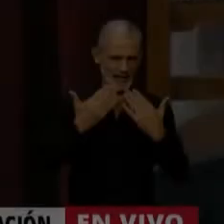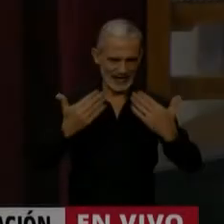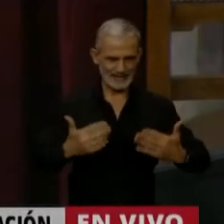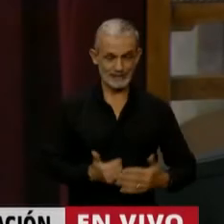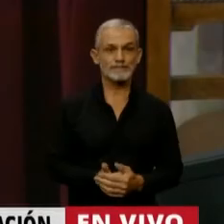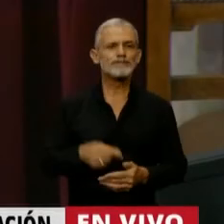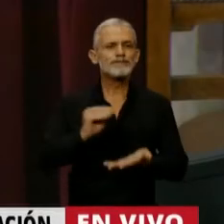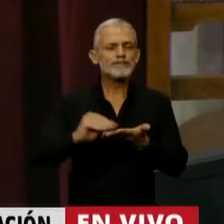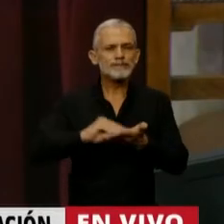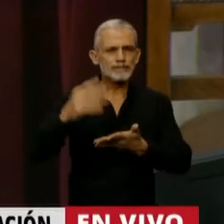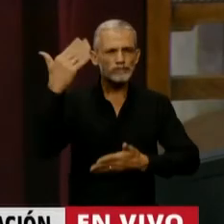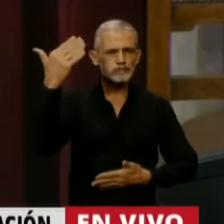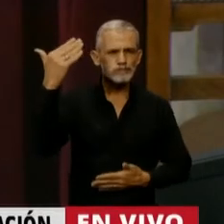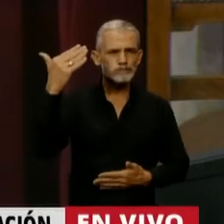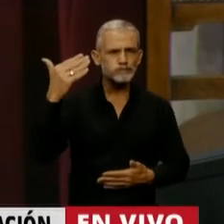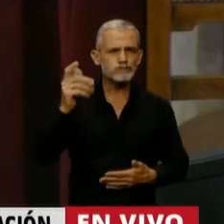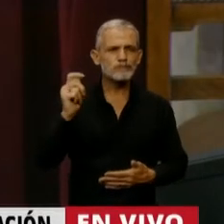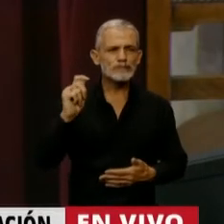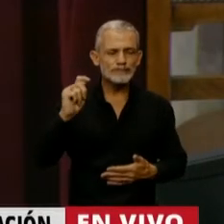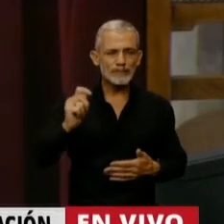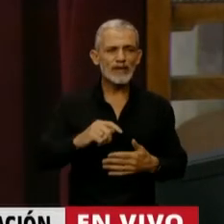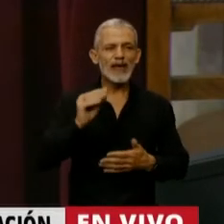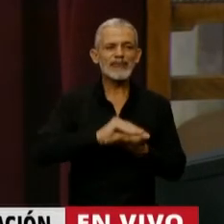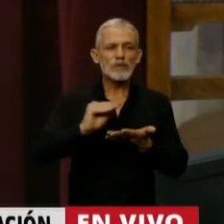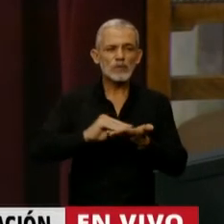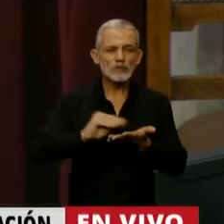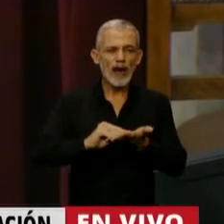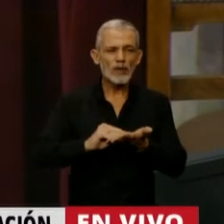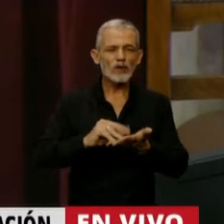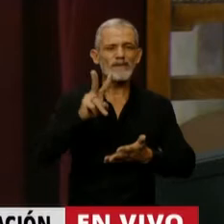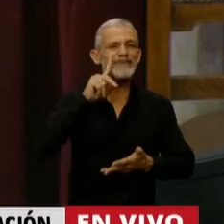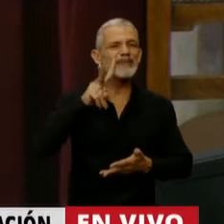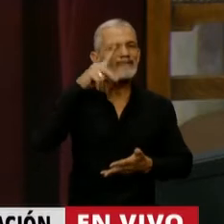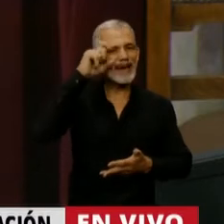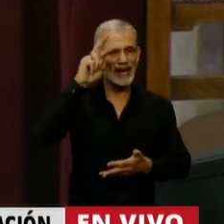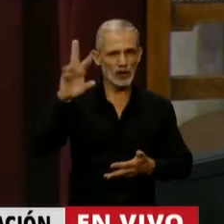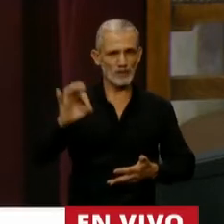Gracias. En el uso de la palabra, el diputado Carlos Vivero.